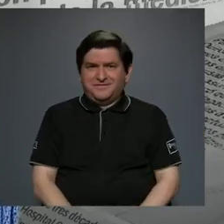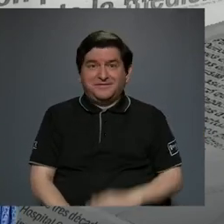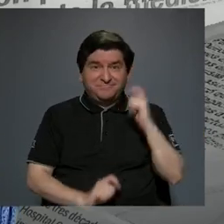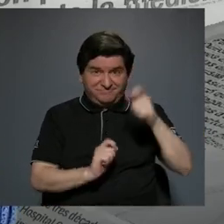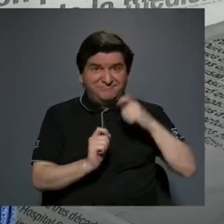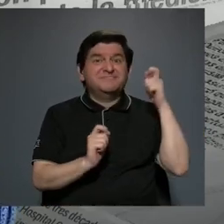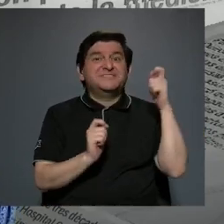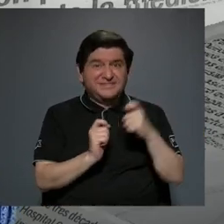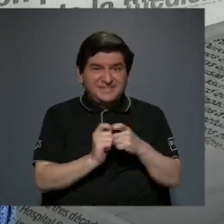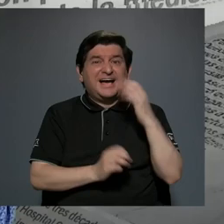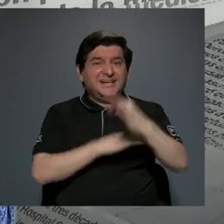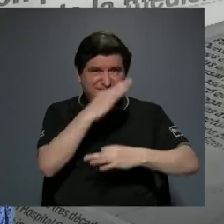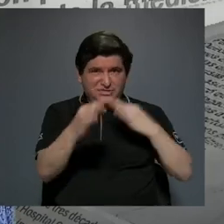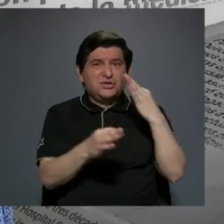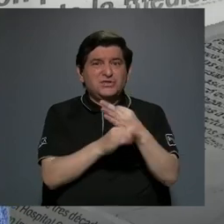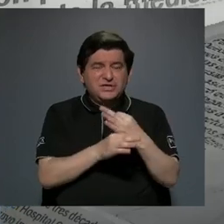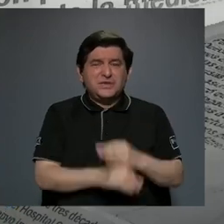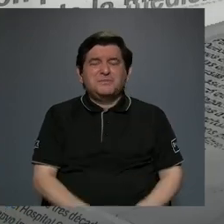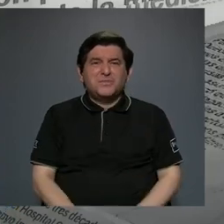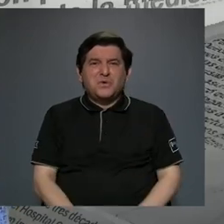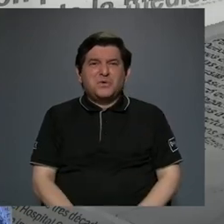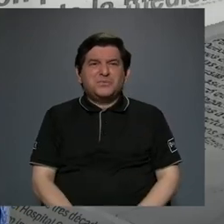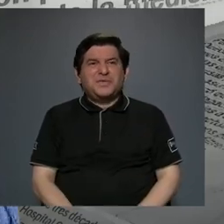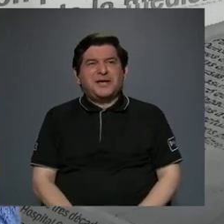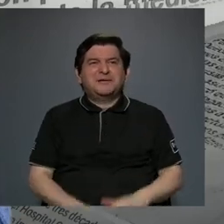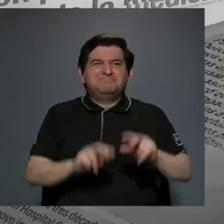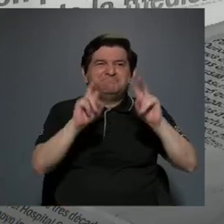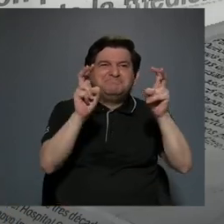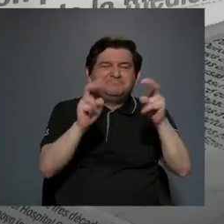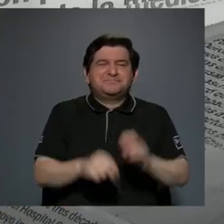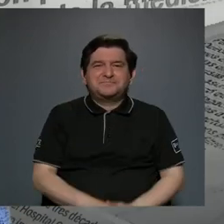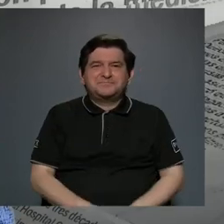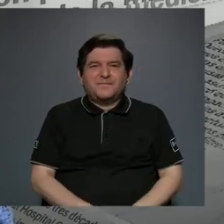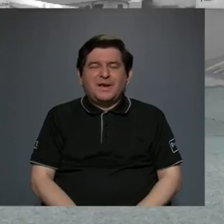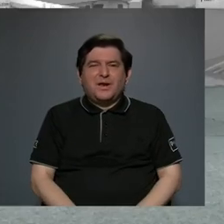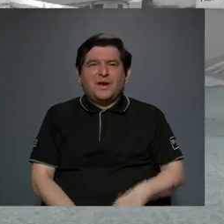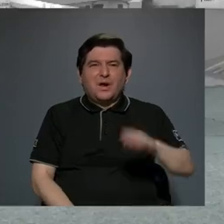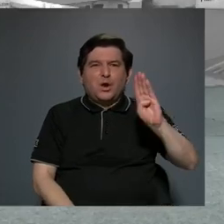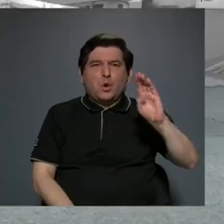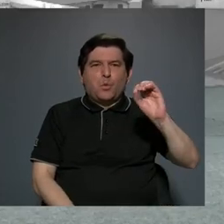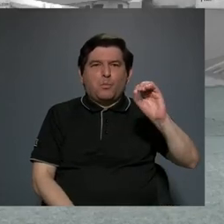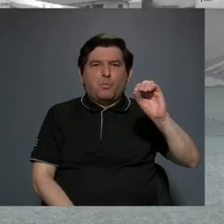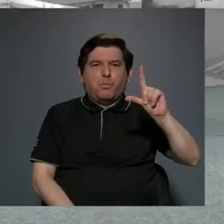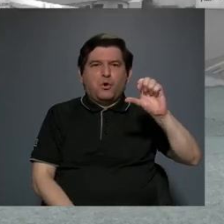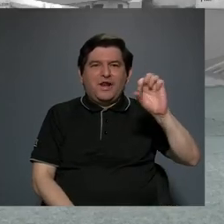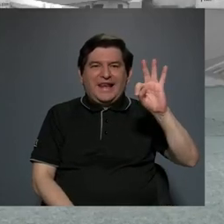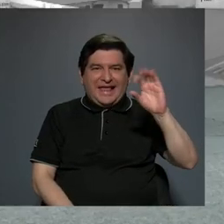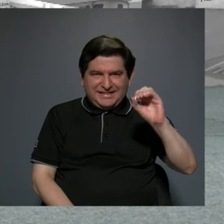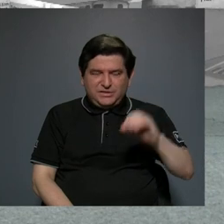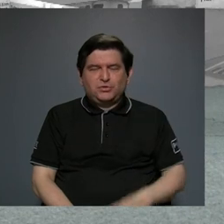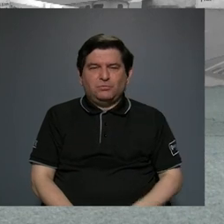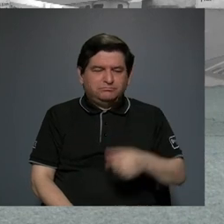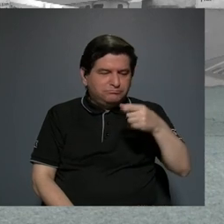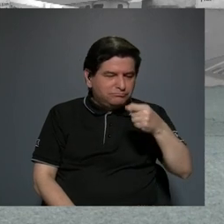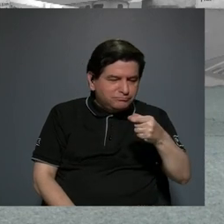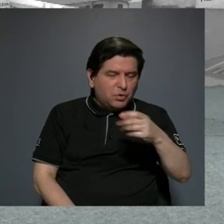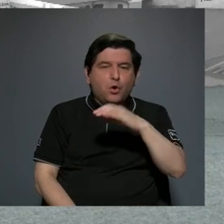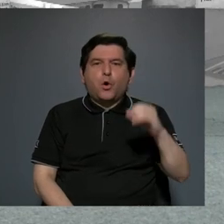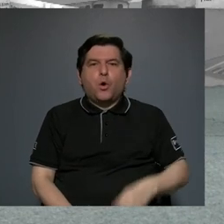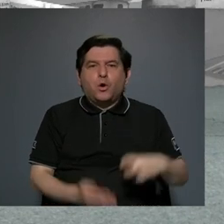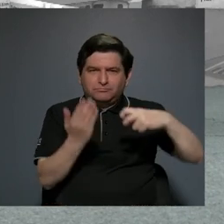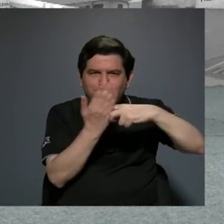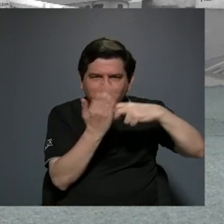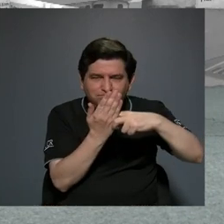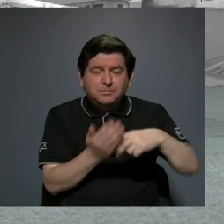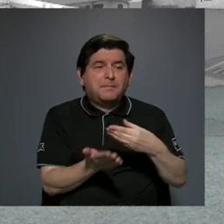una especie de bonos o papel, digamosle así, o boleto como se le pagaban a los trabajadores y ellos